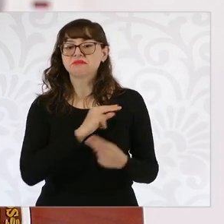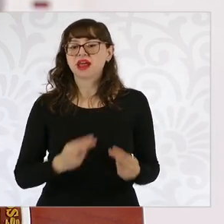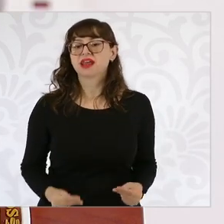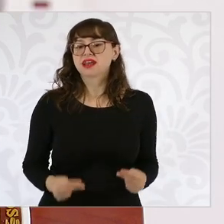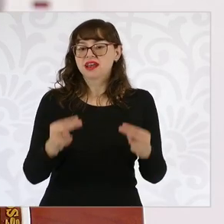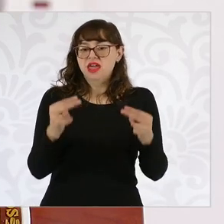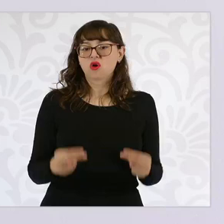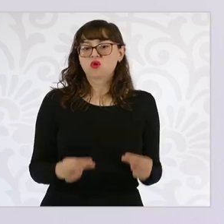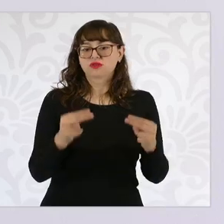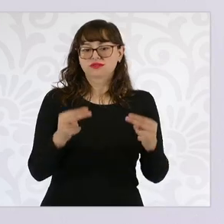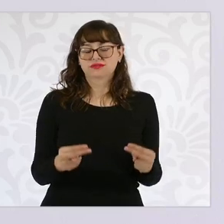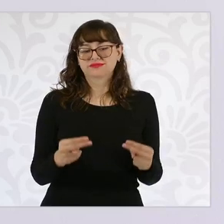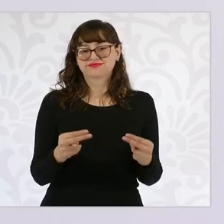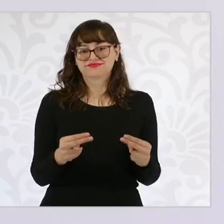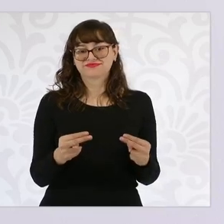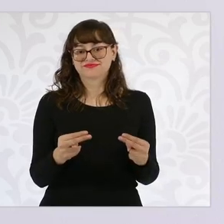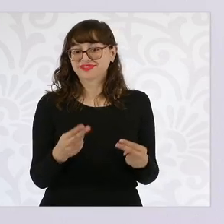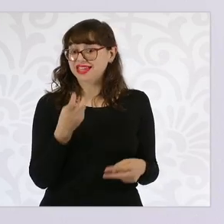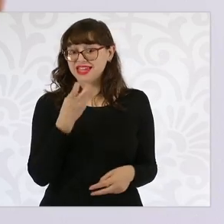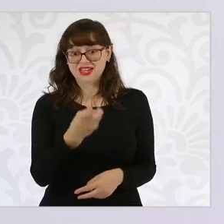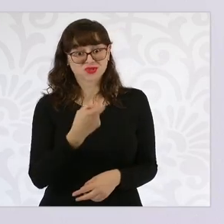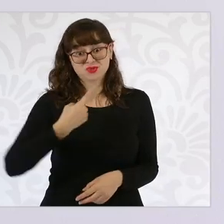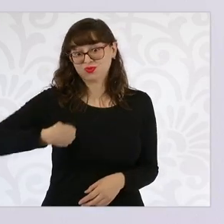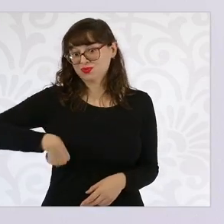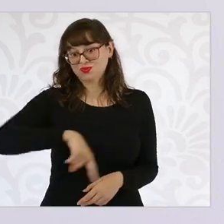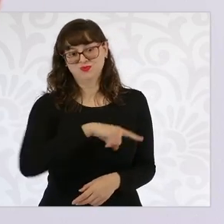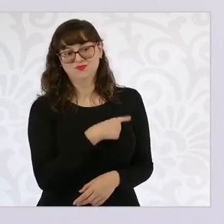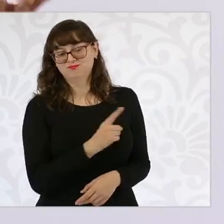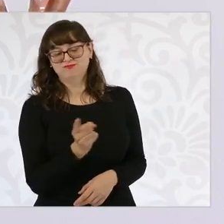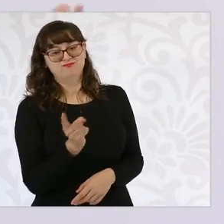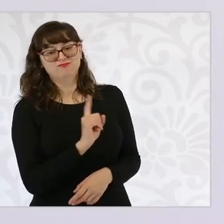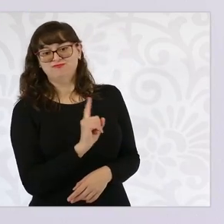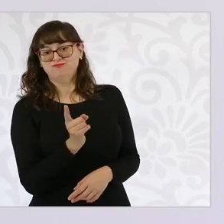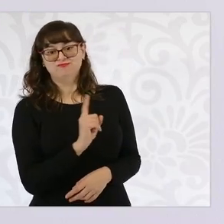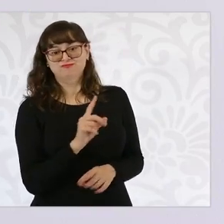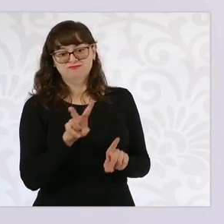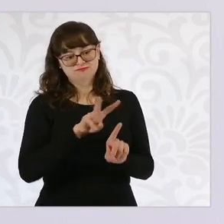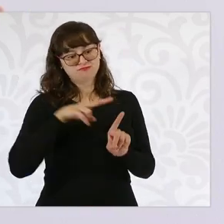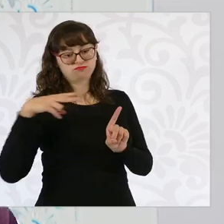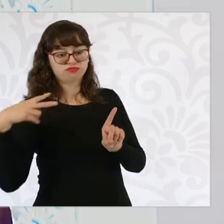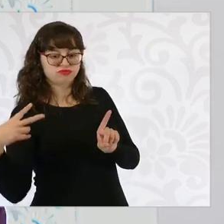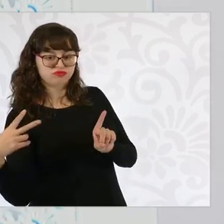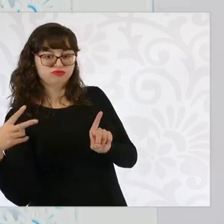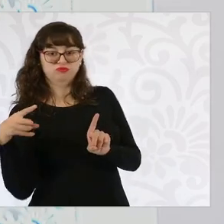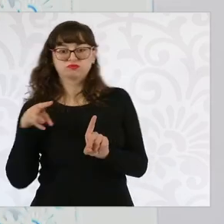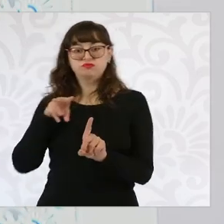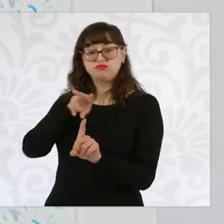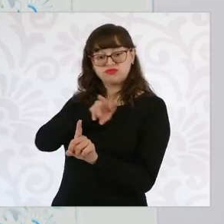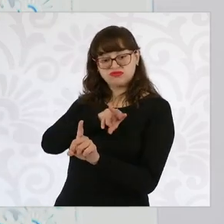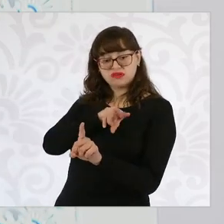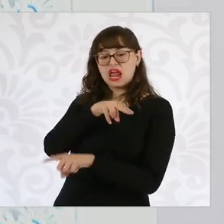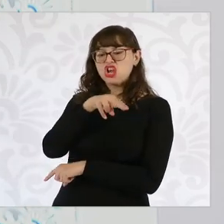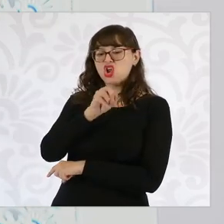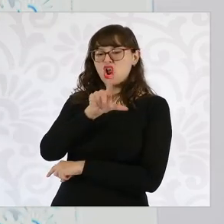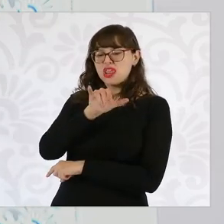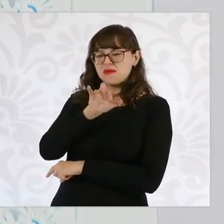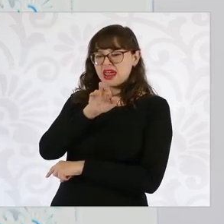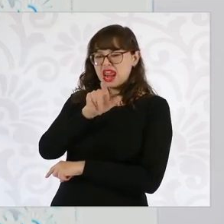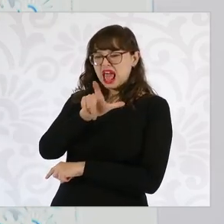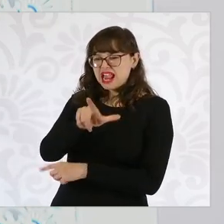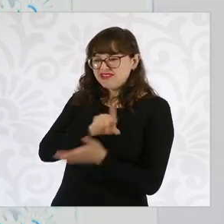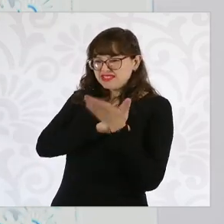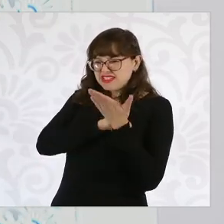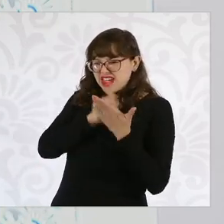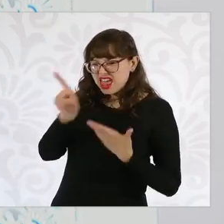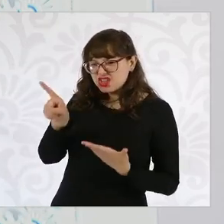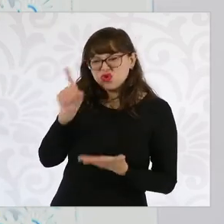Son dos visiones distintas. La visión del neoliberalismo, que no cree en los derechos del pueblo de México